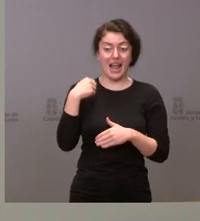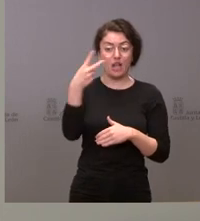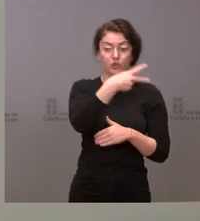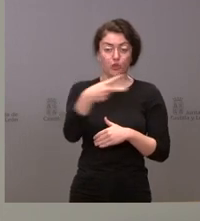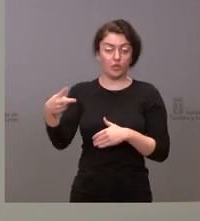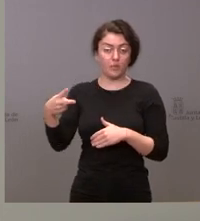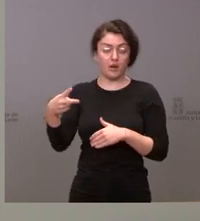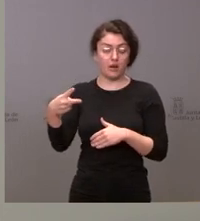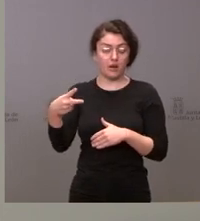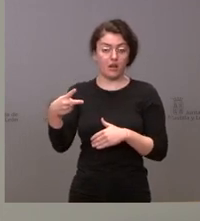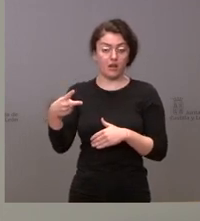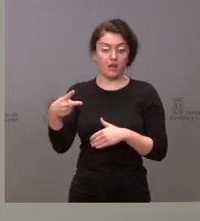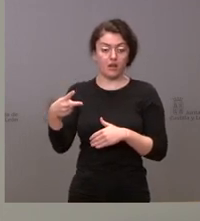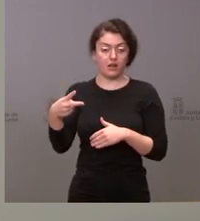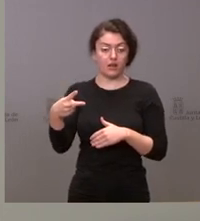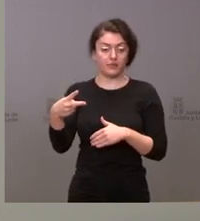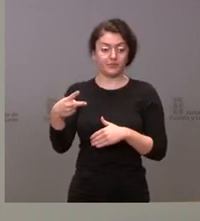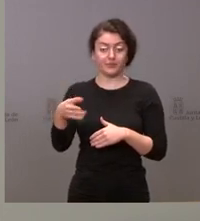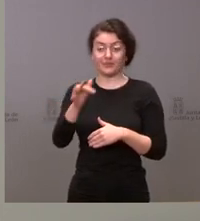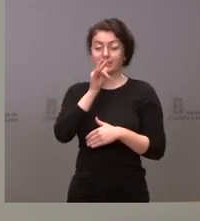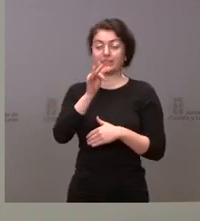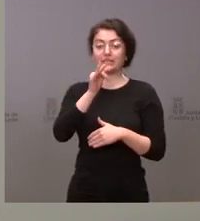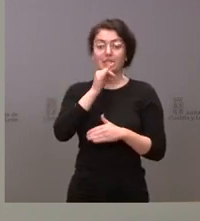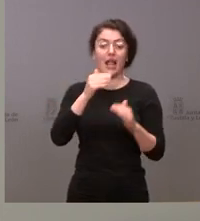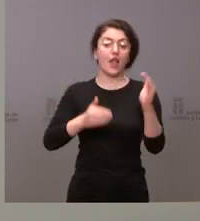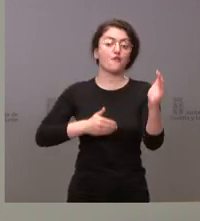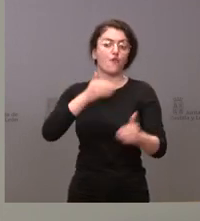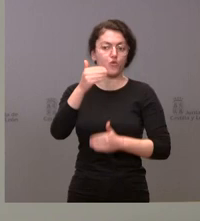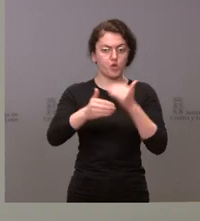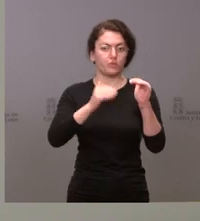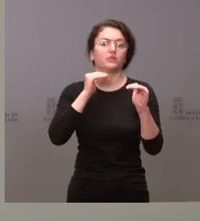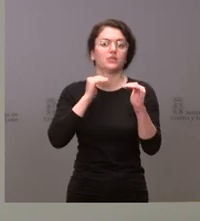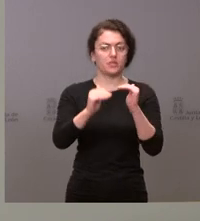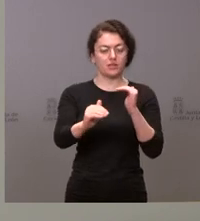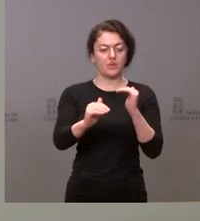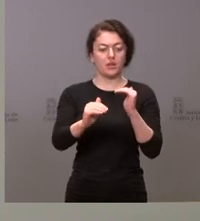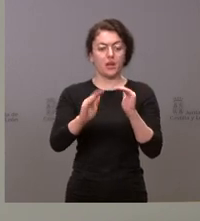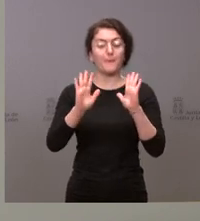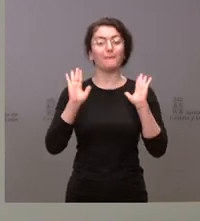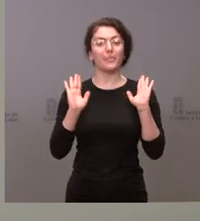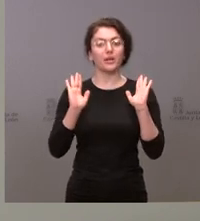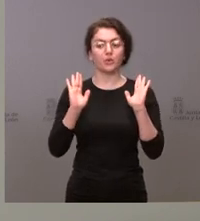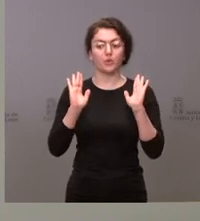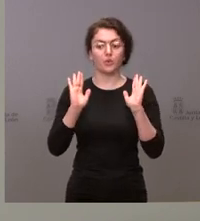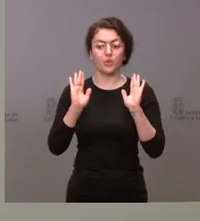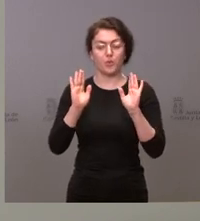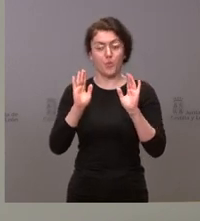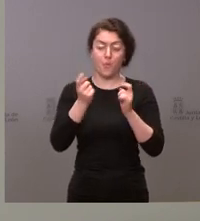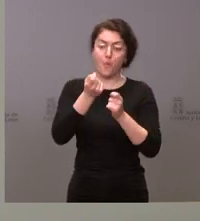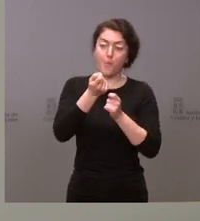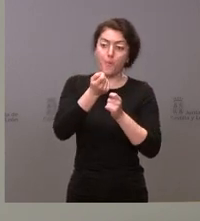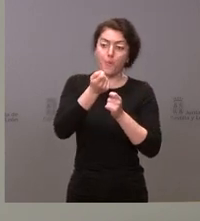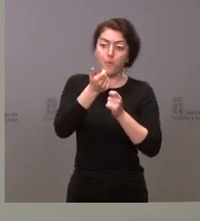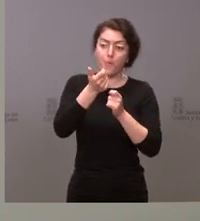todavía en una evolución, en este caso, estable, pero, por desgracia, con un ligero incremento,